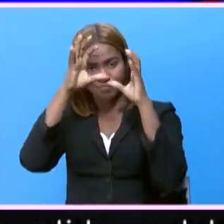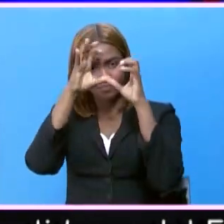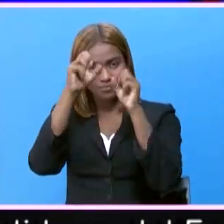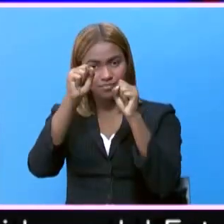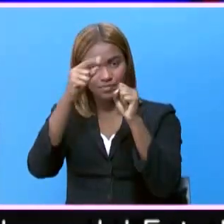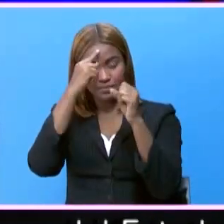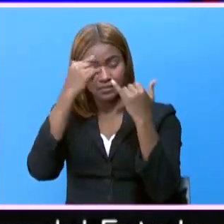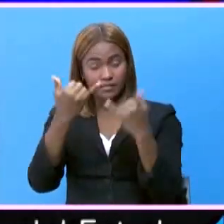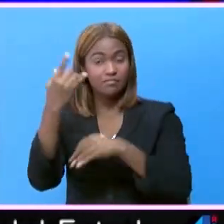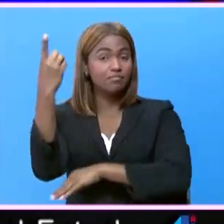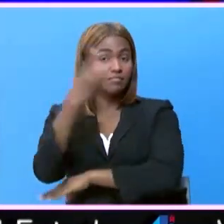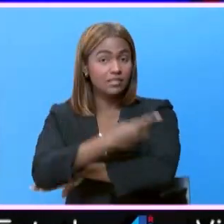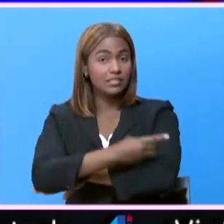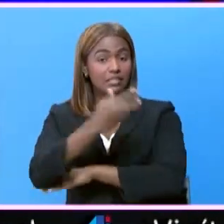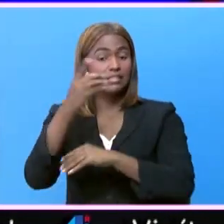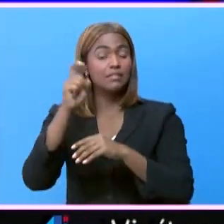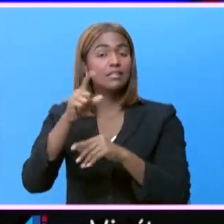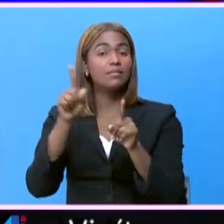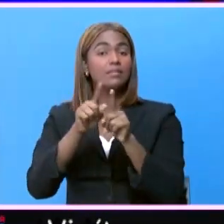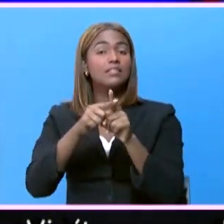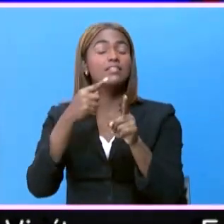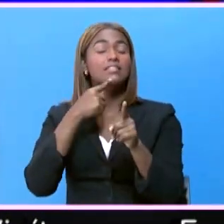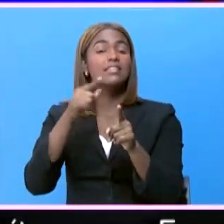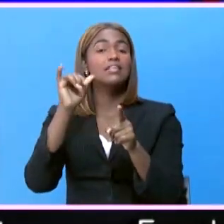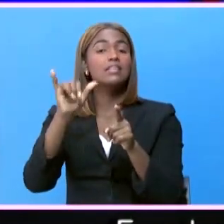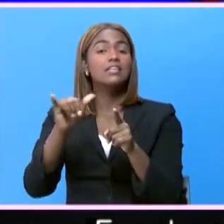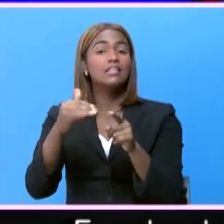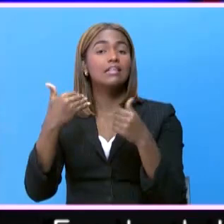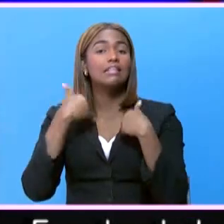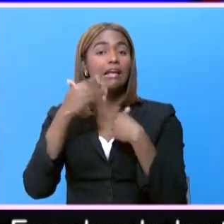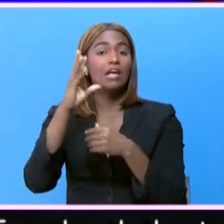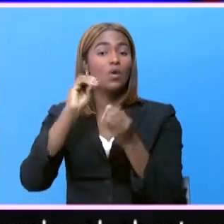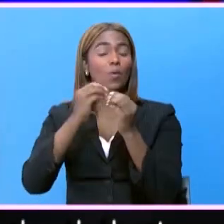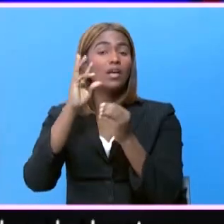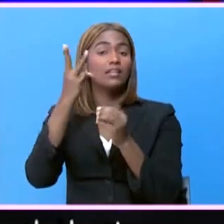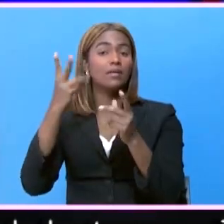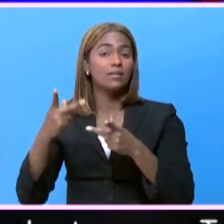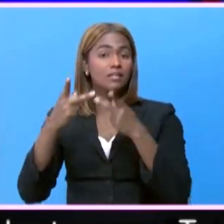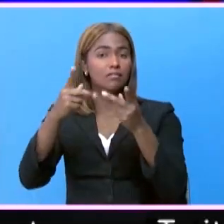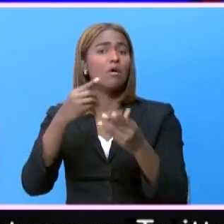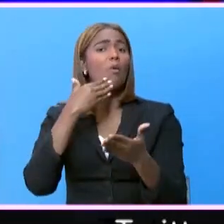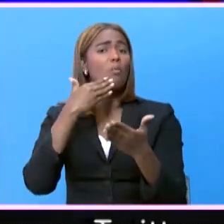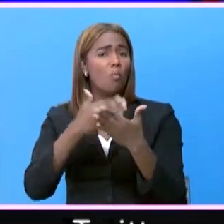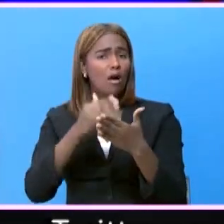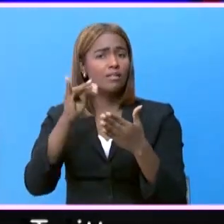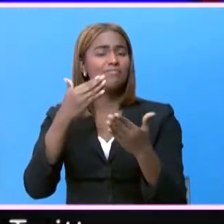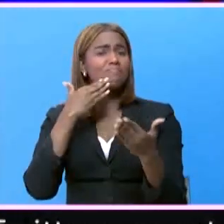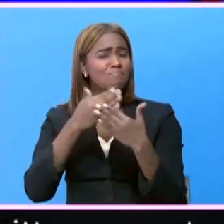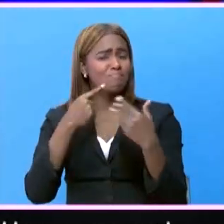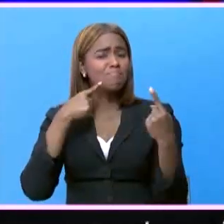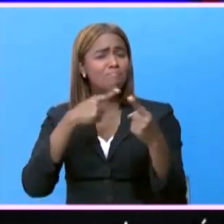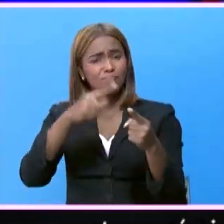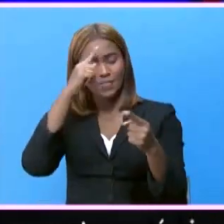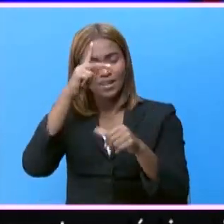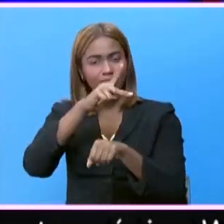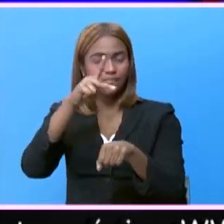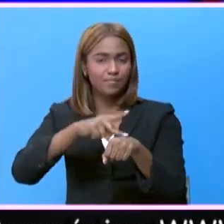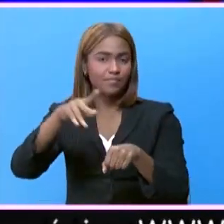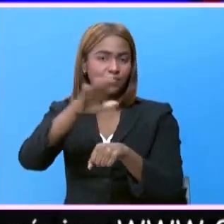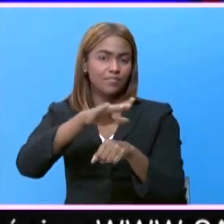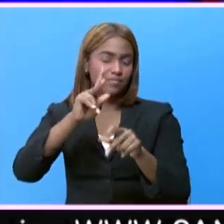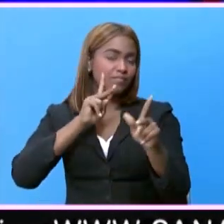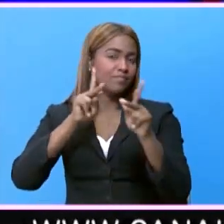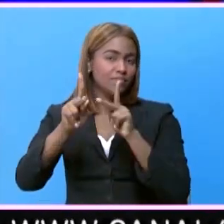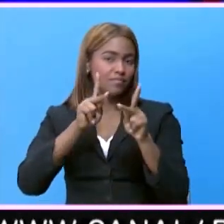en el día de hoy. Cabe destacar que esta es su sexta visita y qué bueno. Estas son buenas noticias para la provincia de